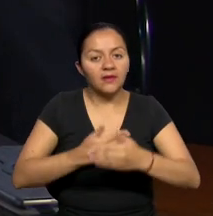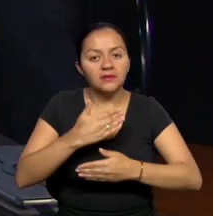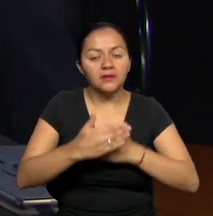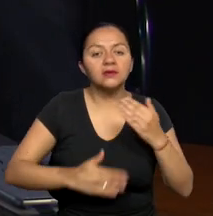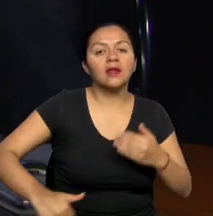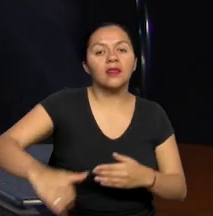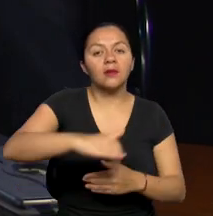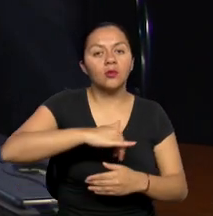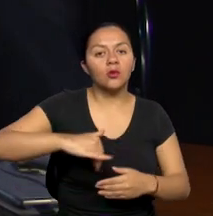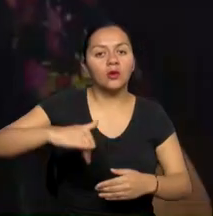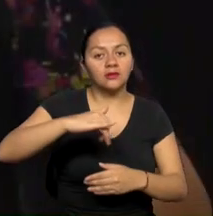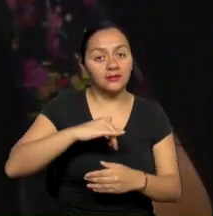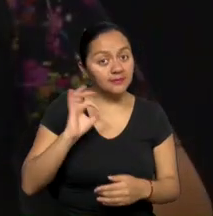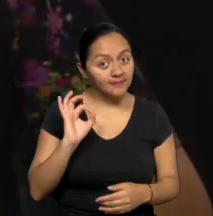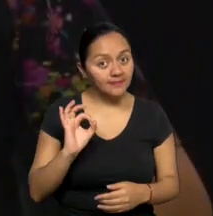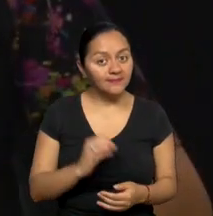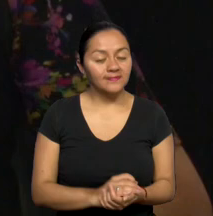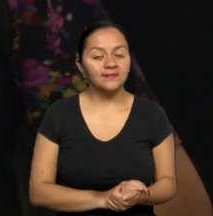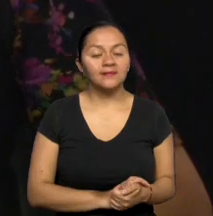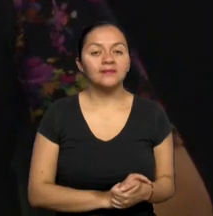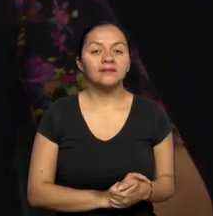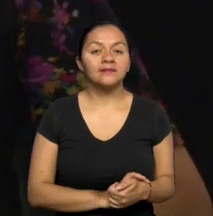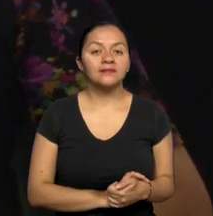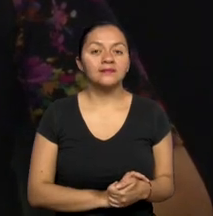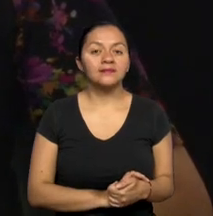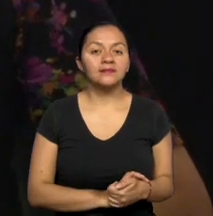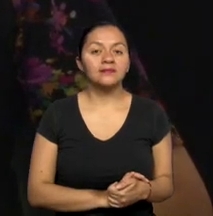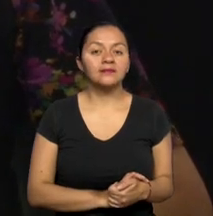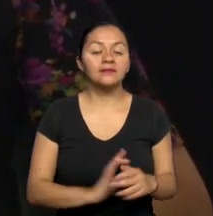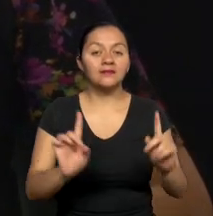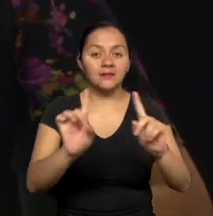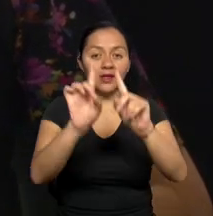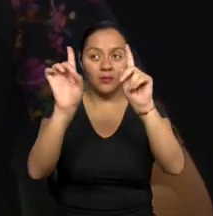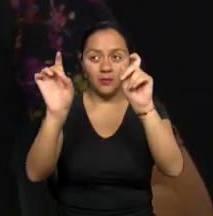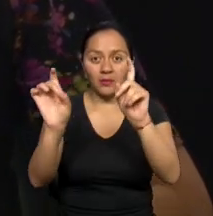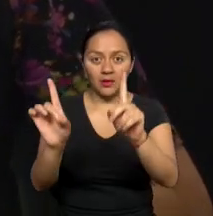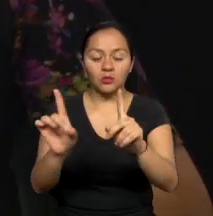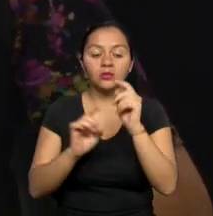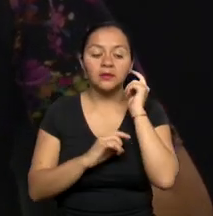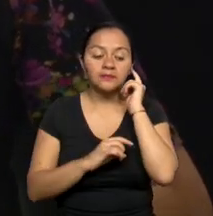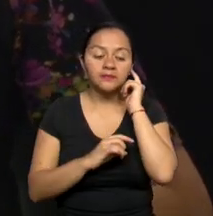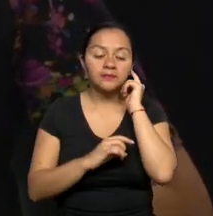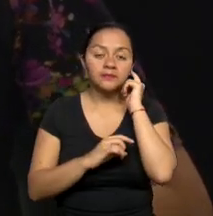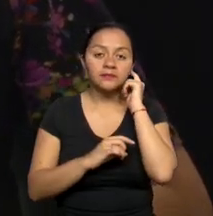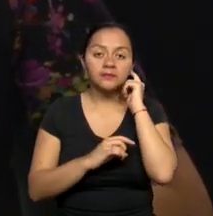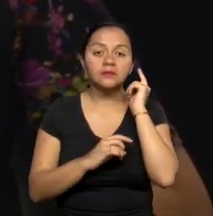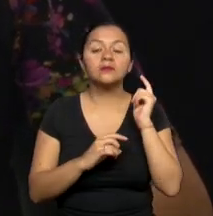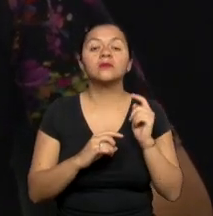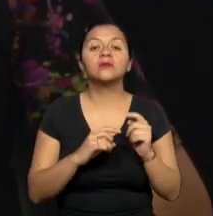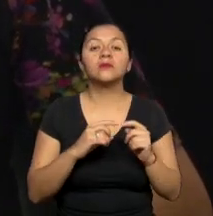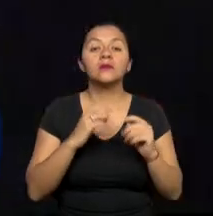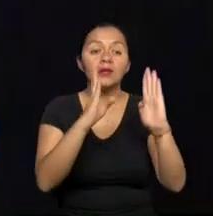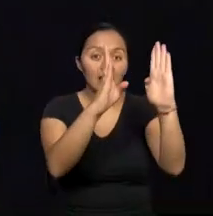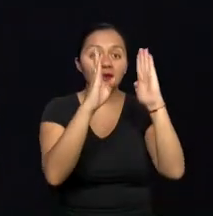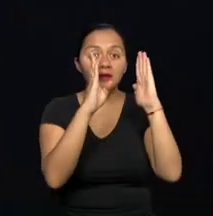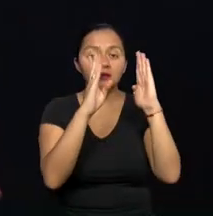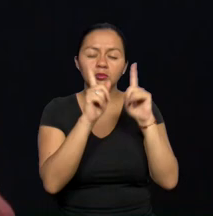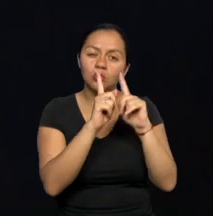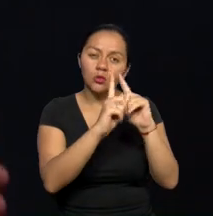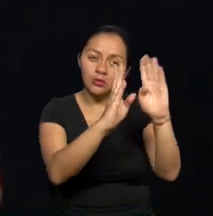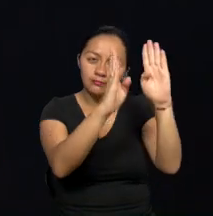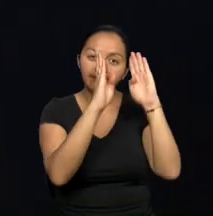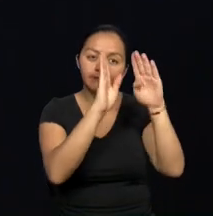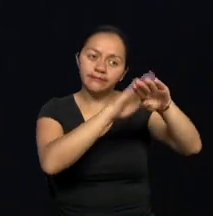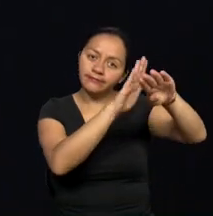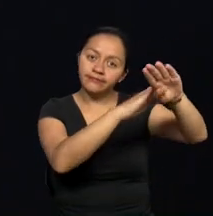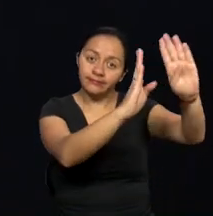democratización de la palabra. Tamara, una consulta. De hecho, cuando ustedes hablan de que para que se escuche la voz se ha logrado precisamente